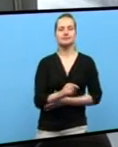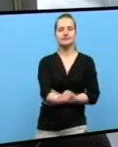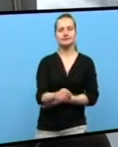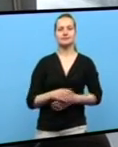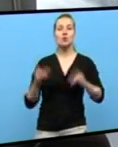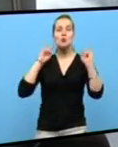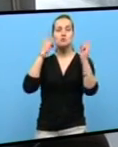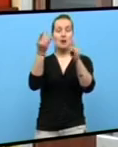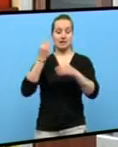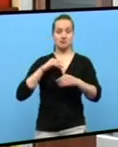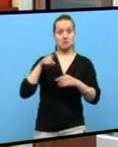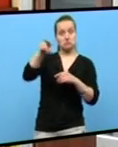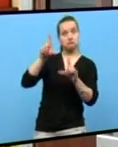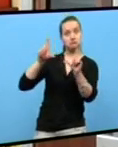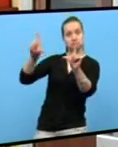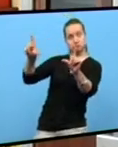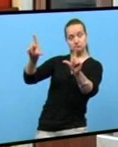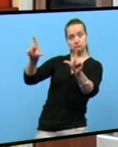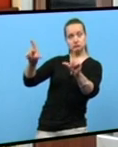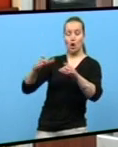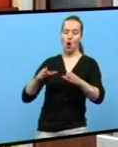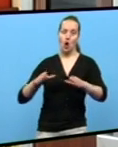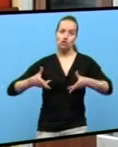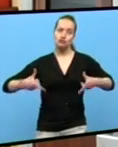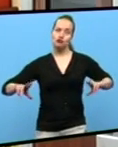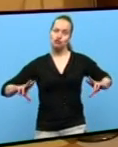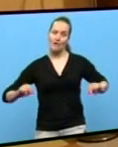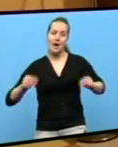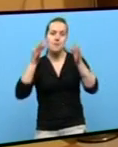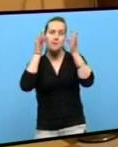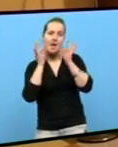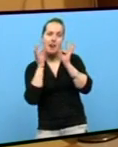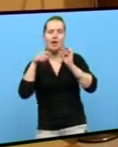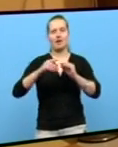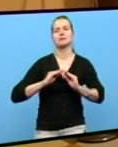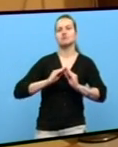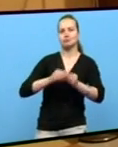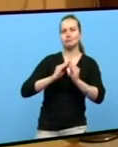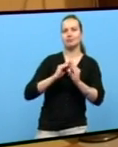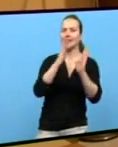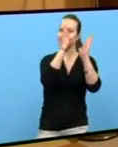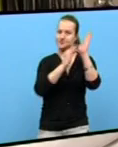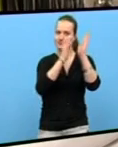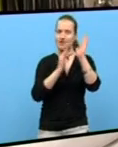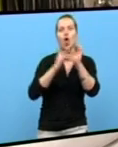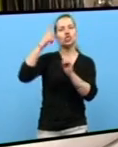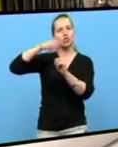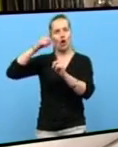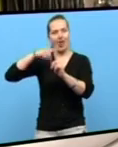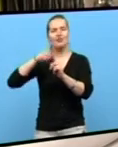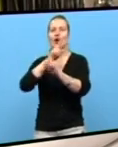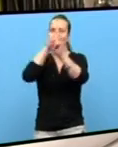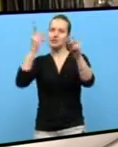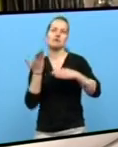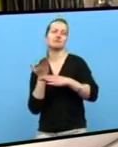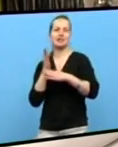Mobles como esta composición modular en cerezo e sofás en pel son algúns dos produtos que fabricantes de Valencia, Yecla e Toledo exibirán este ano na